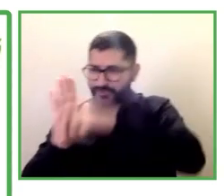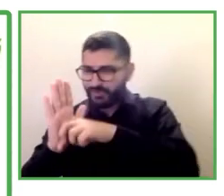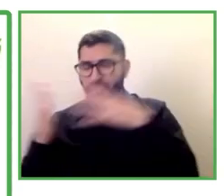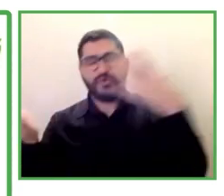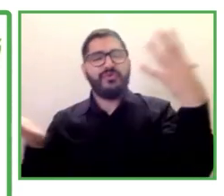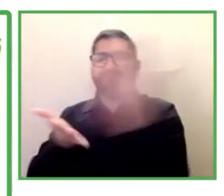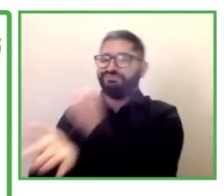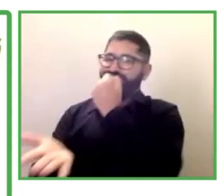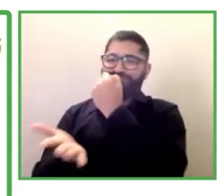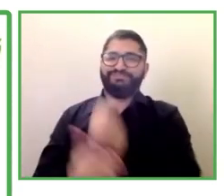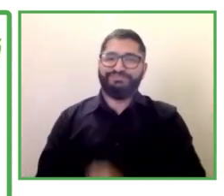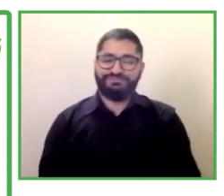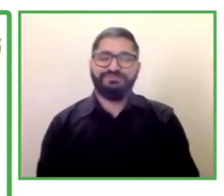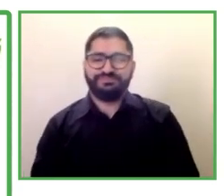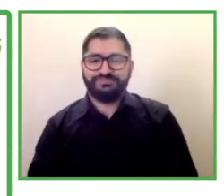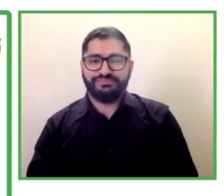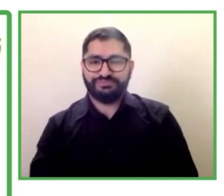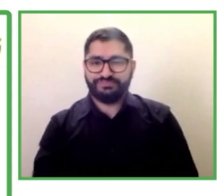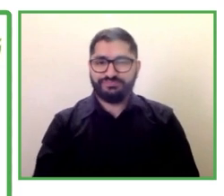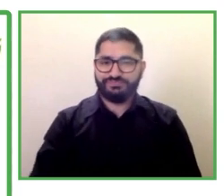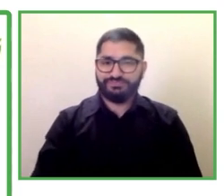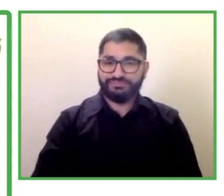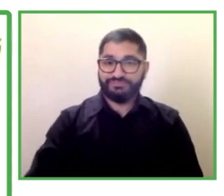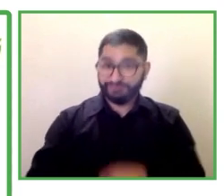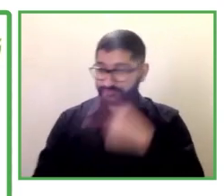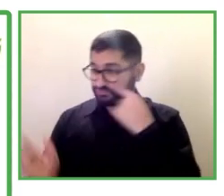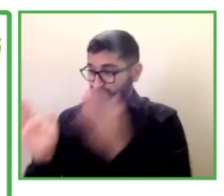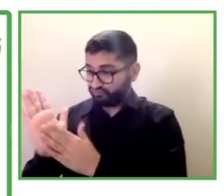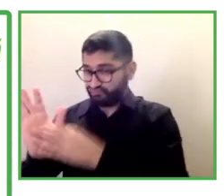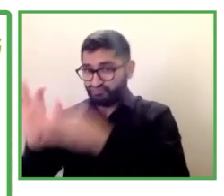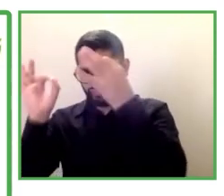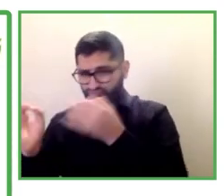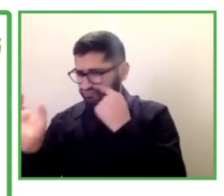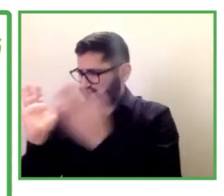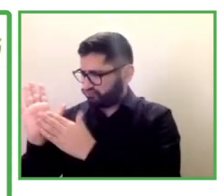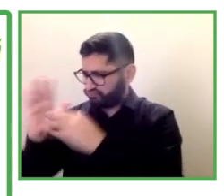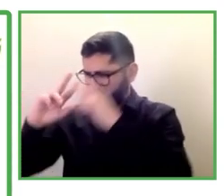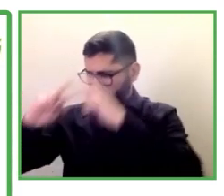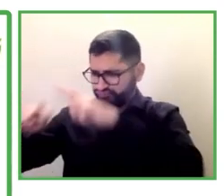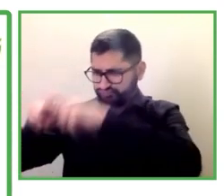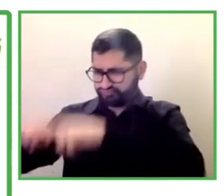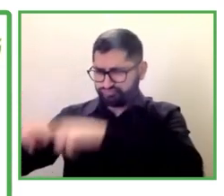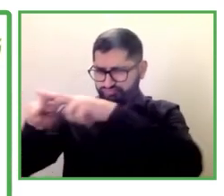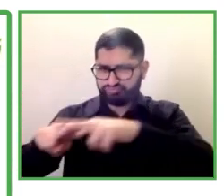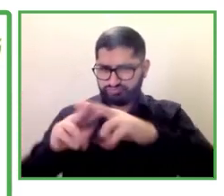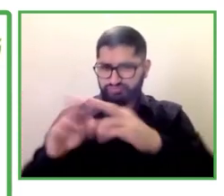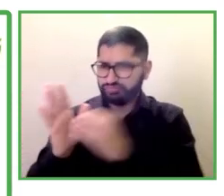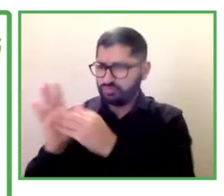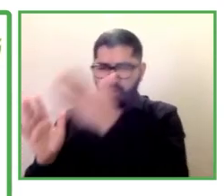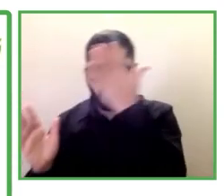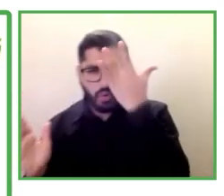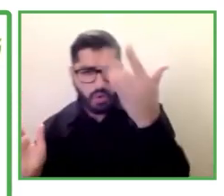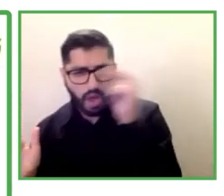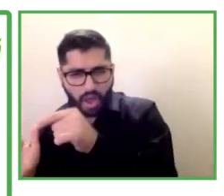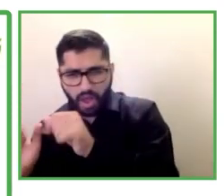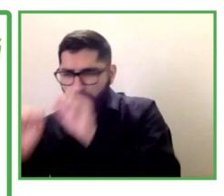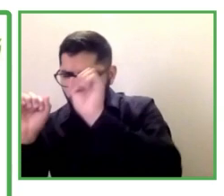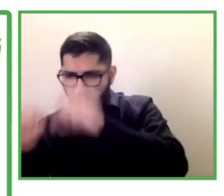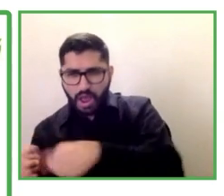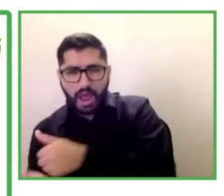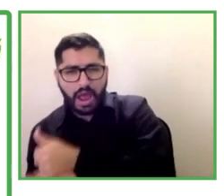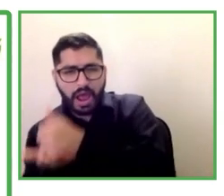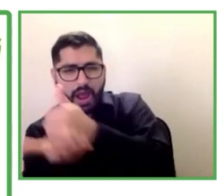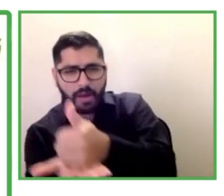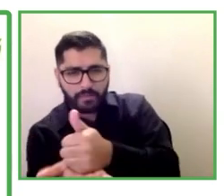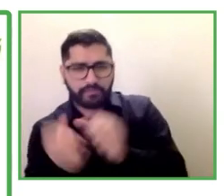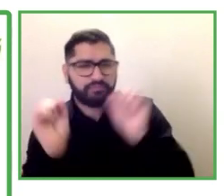demuestra que este es un programa que merece la pena porque hace posible y esto es lo realmente significativo